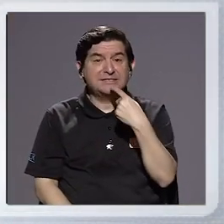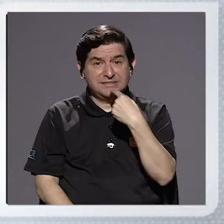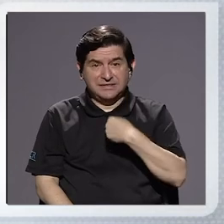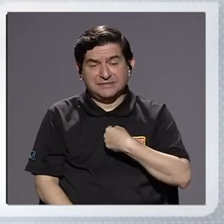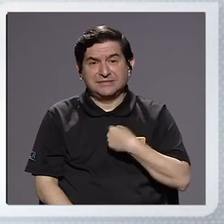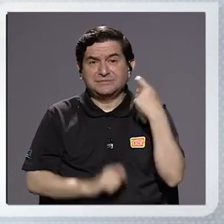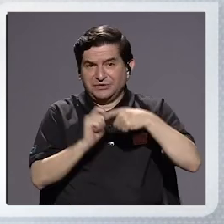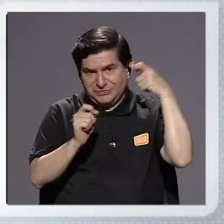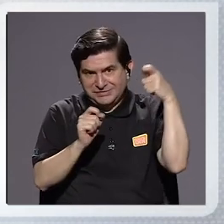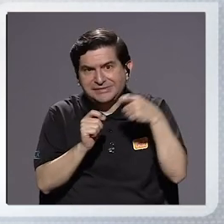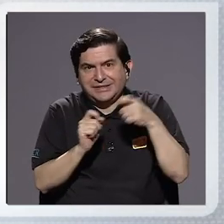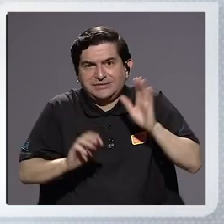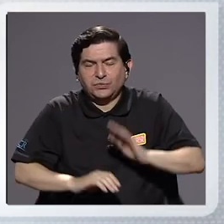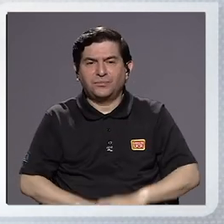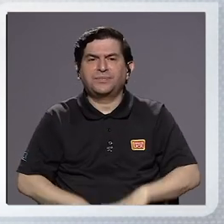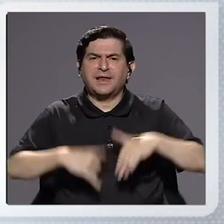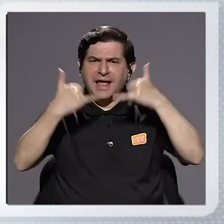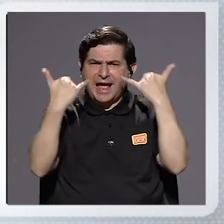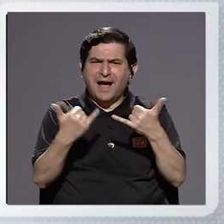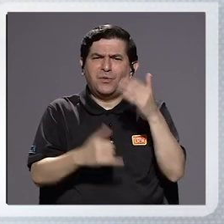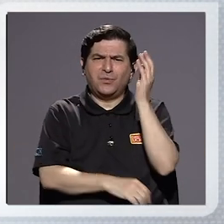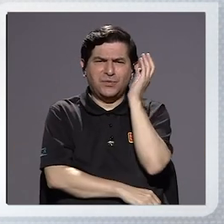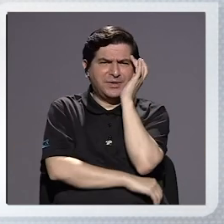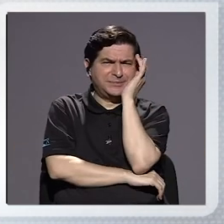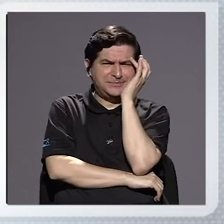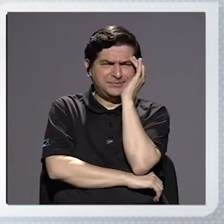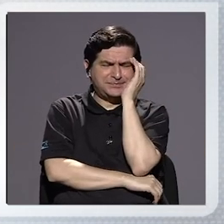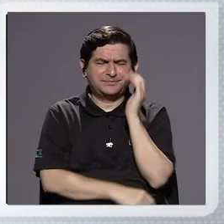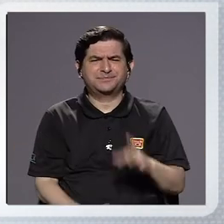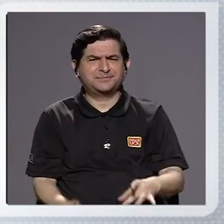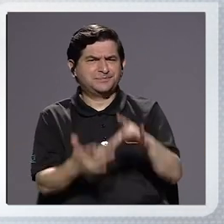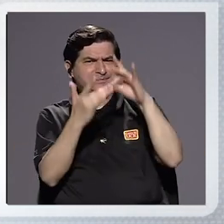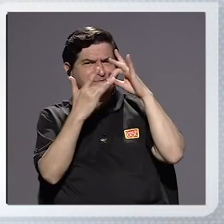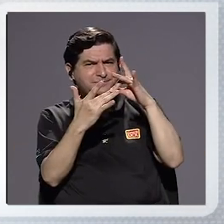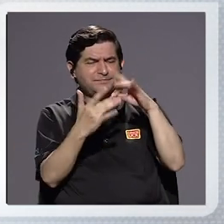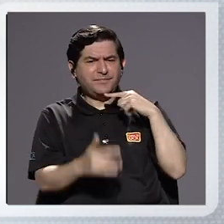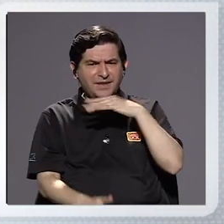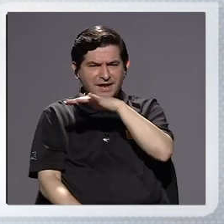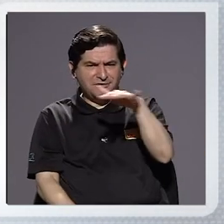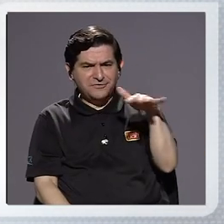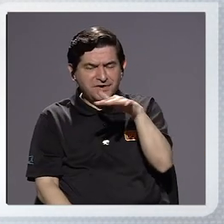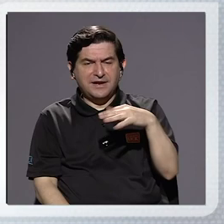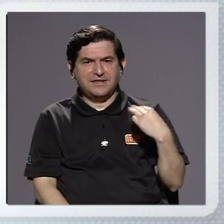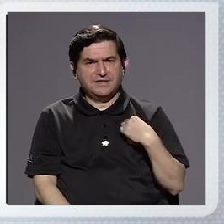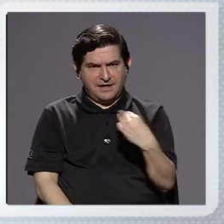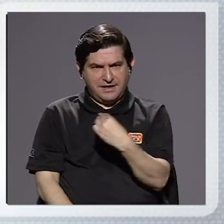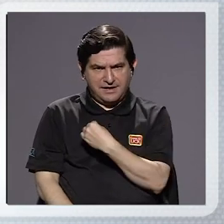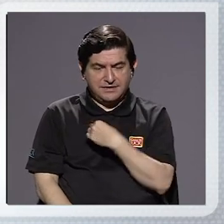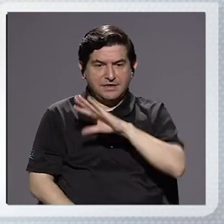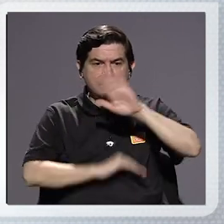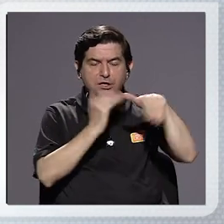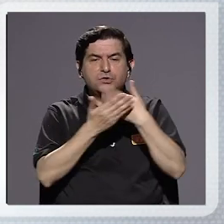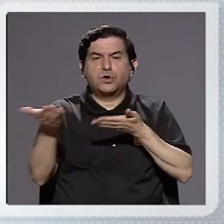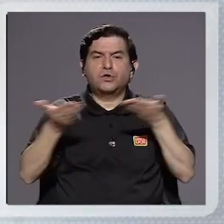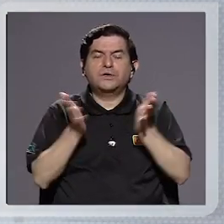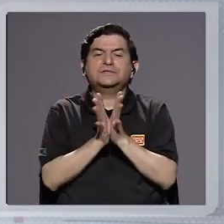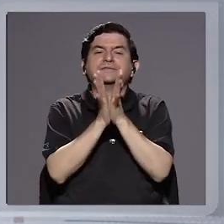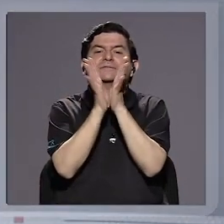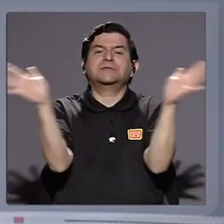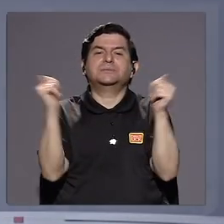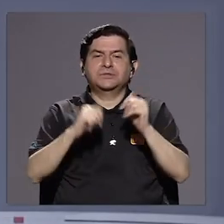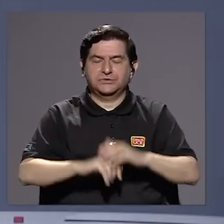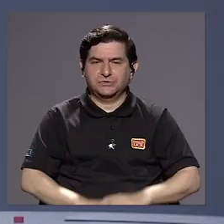aquel momento, y ahora hay una preocupante en torno sobre todo a la realidad, no solamente del ministerio, sino todo al servicio público.